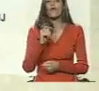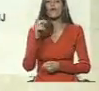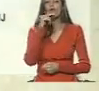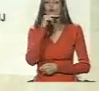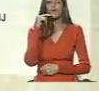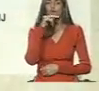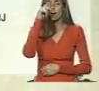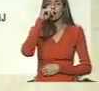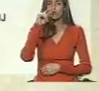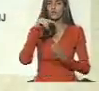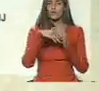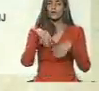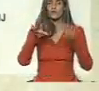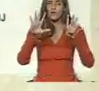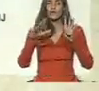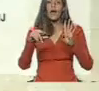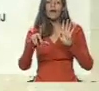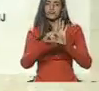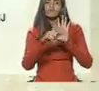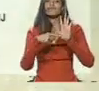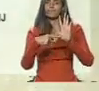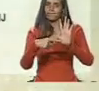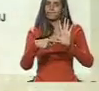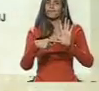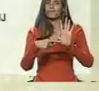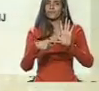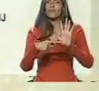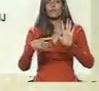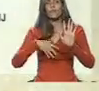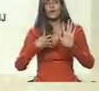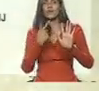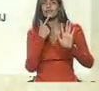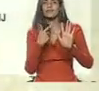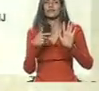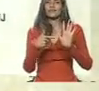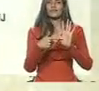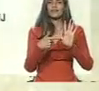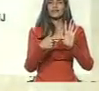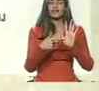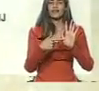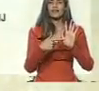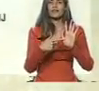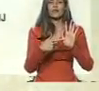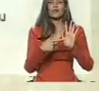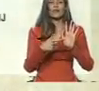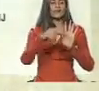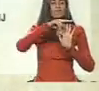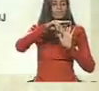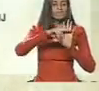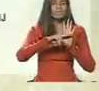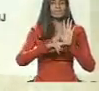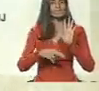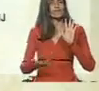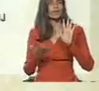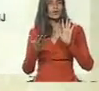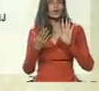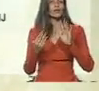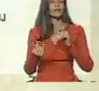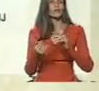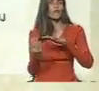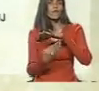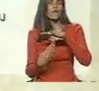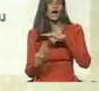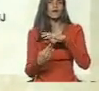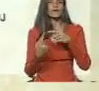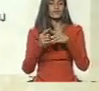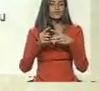y que a través del Código Orgánico Penitenciario ya lo colocamos con los lineamientos fundamentales y básicos. Pero